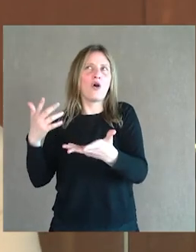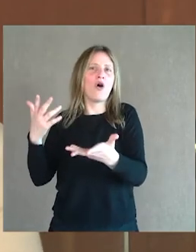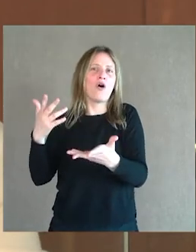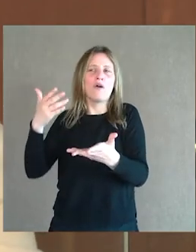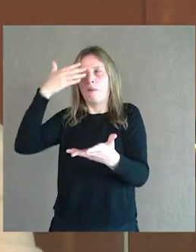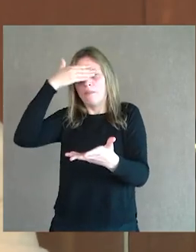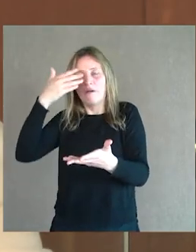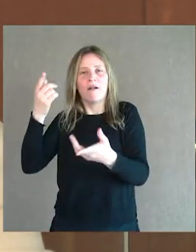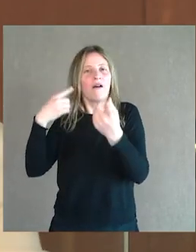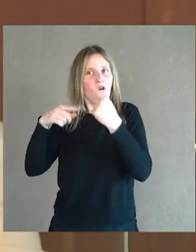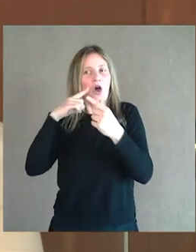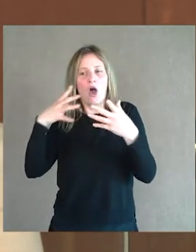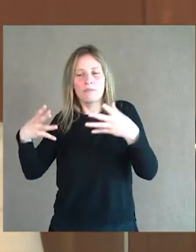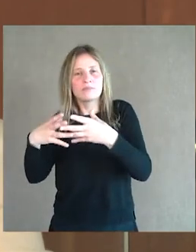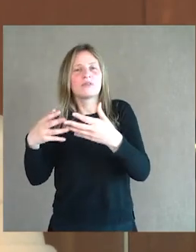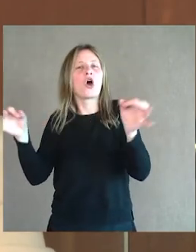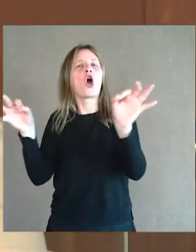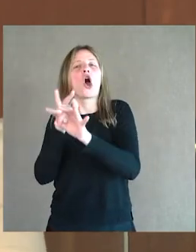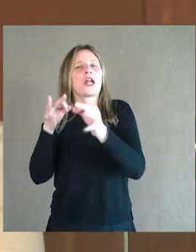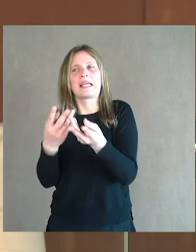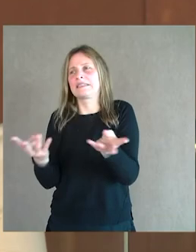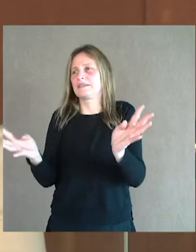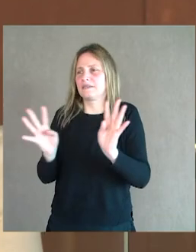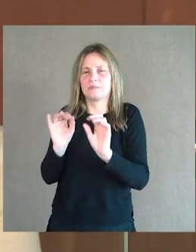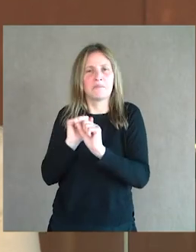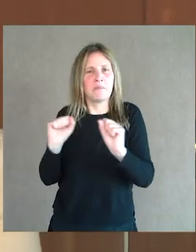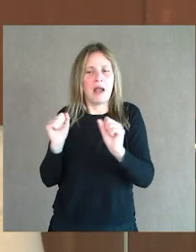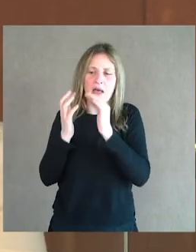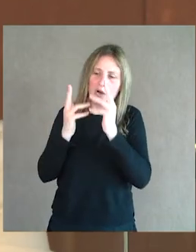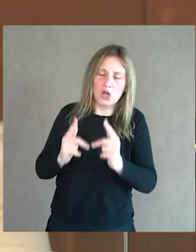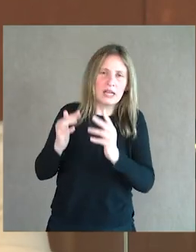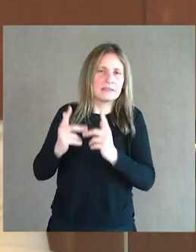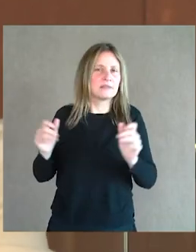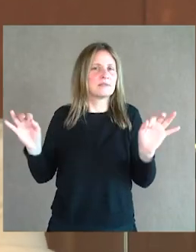sí ya con una orquesta, él tenía todo a su favor para poder componer,